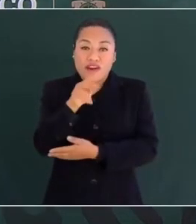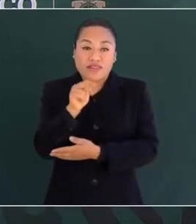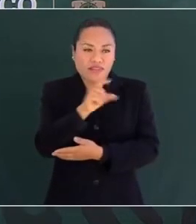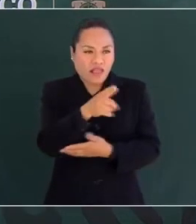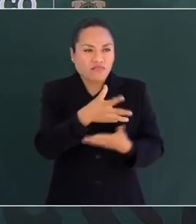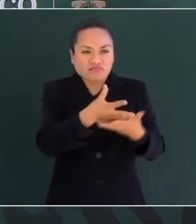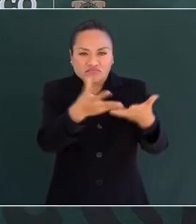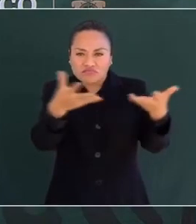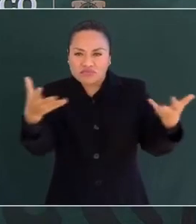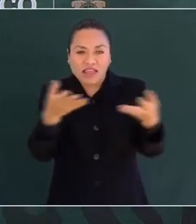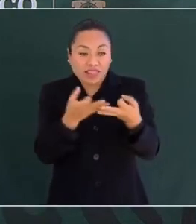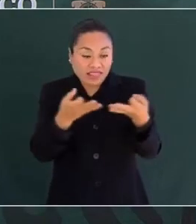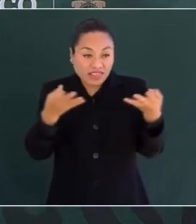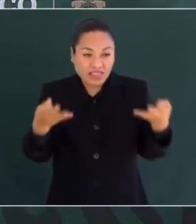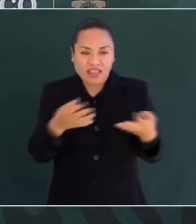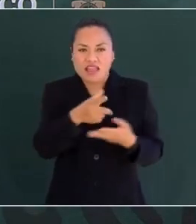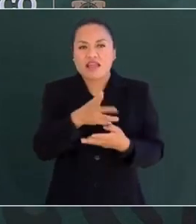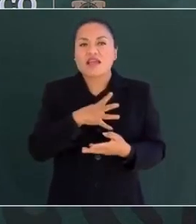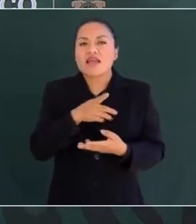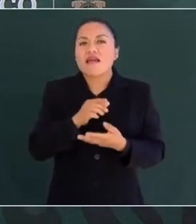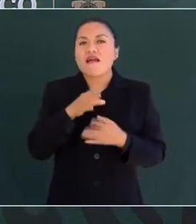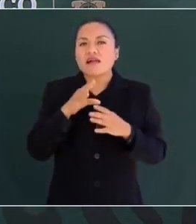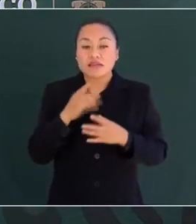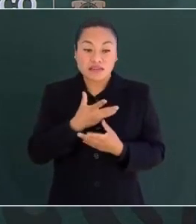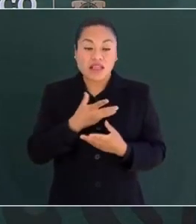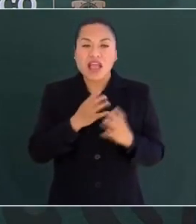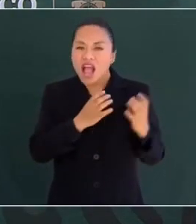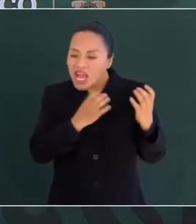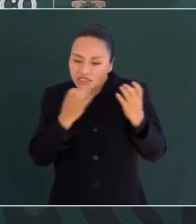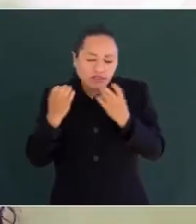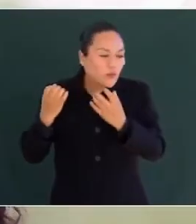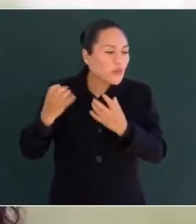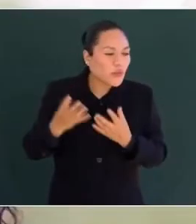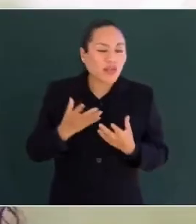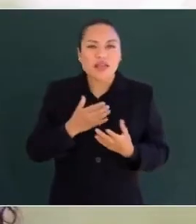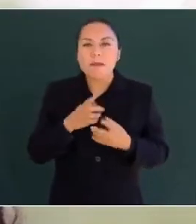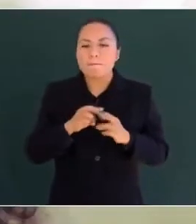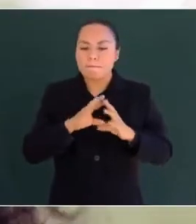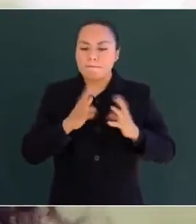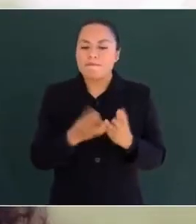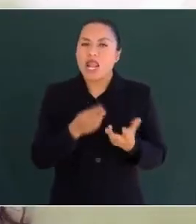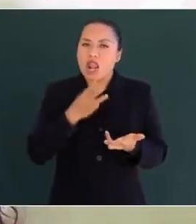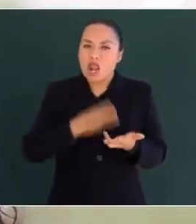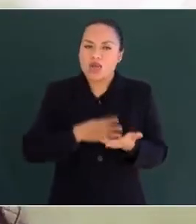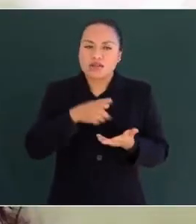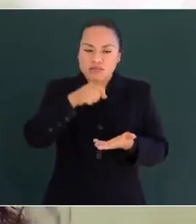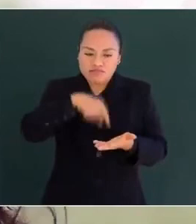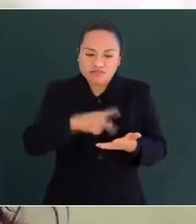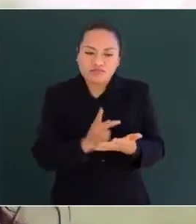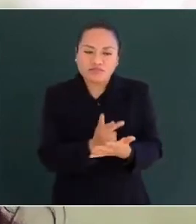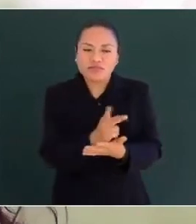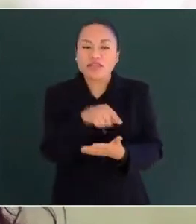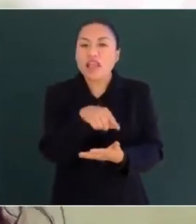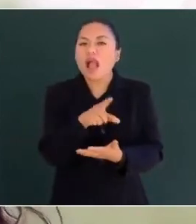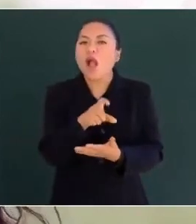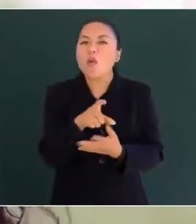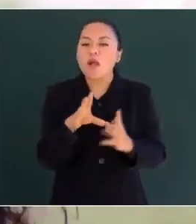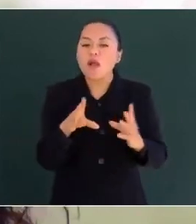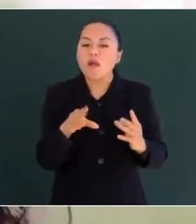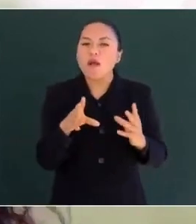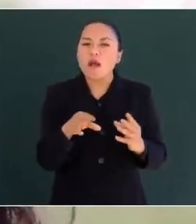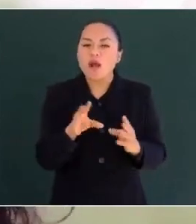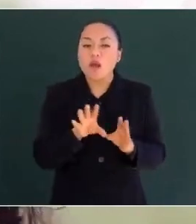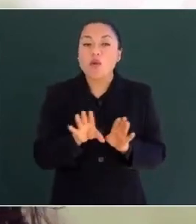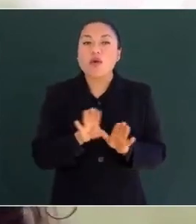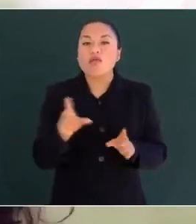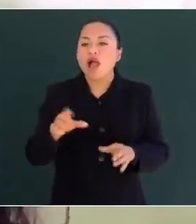Tixtla. Son huertas de sandías y de melones, muy sabrosos que se siembran en el terreno húmedo que deja la laguna cuando